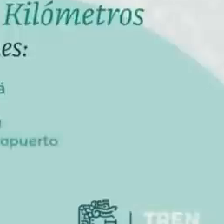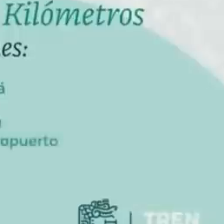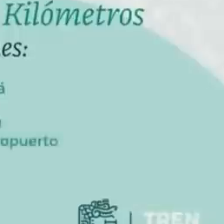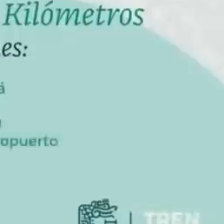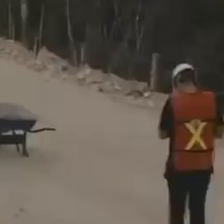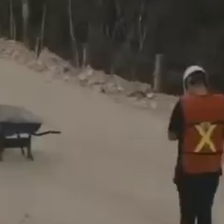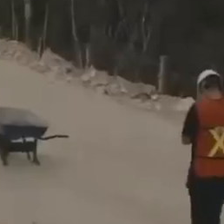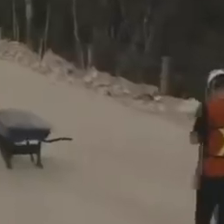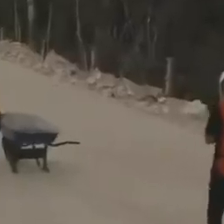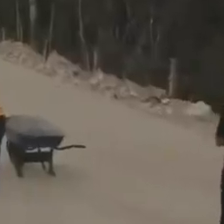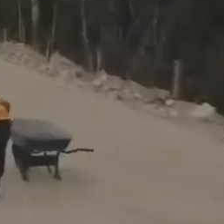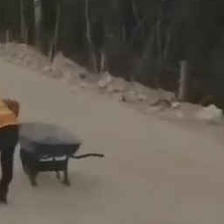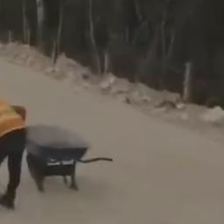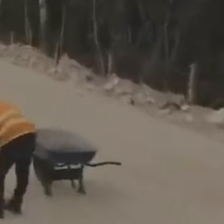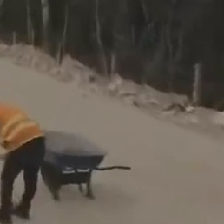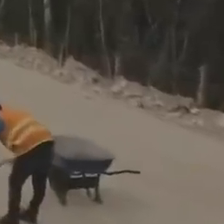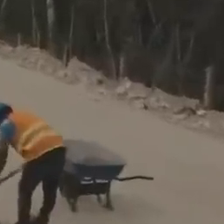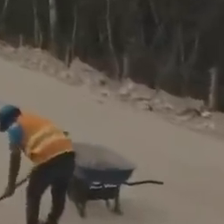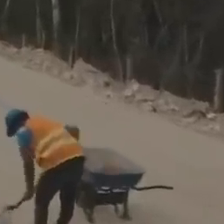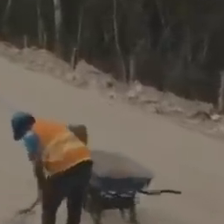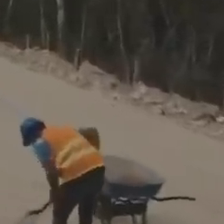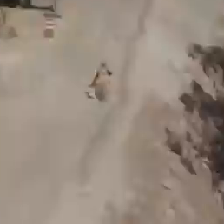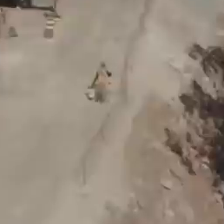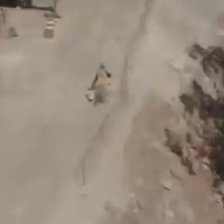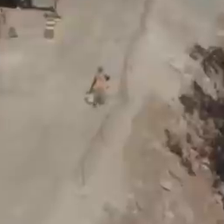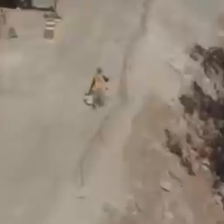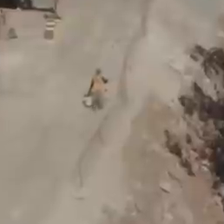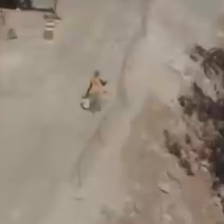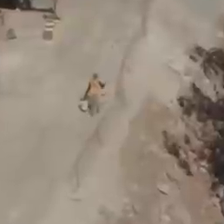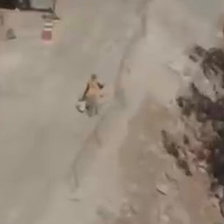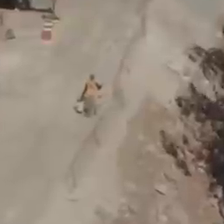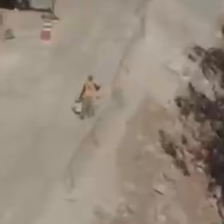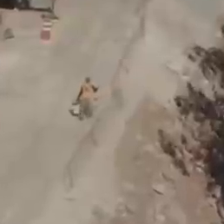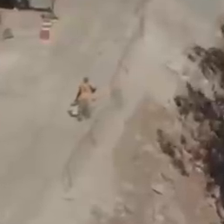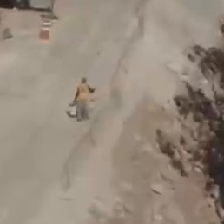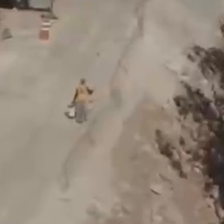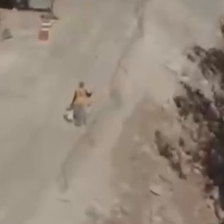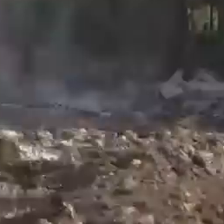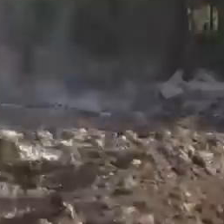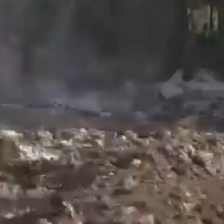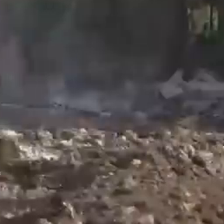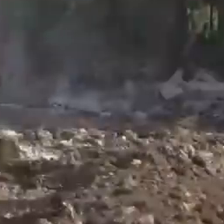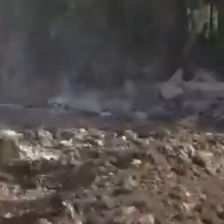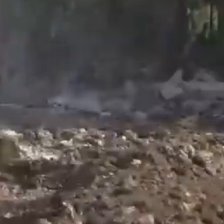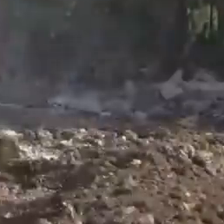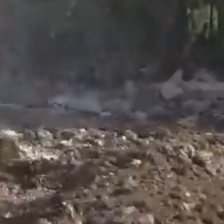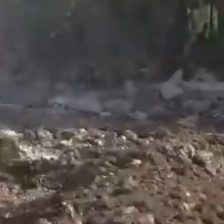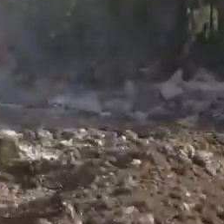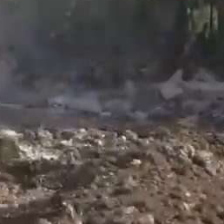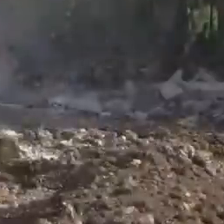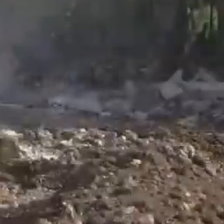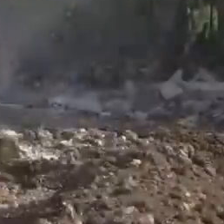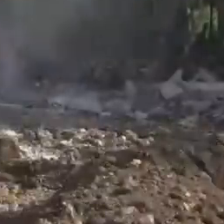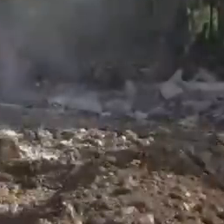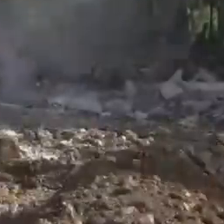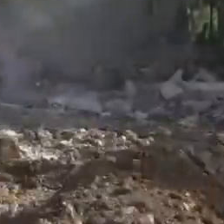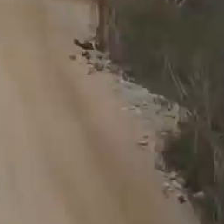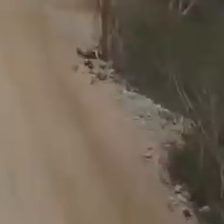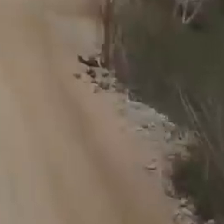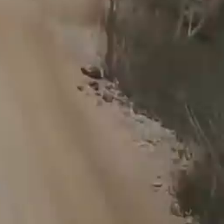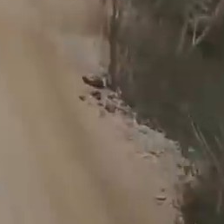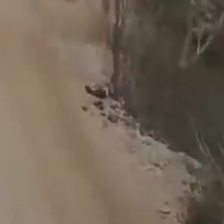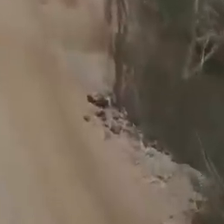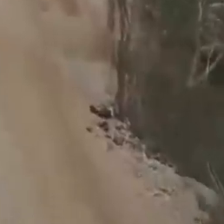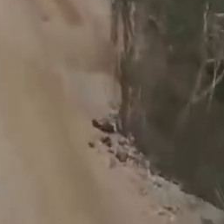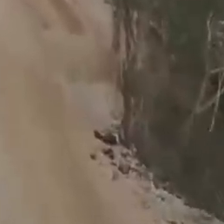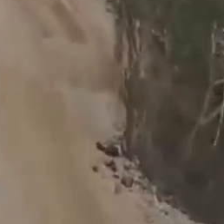Nuevo Xcán. Desde que comenzamos la obra, hemos avanzado en las siguientes actividades. Realizamos la demolición de la carpeta asfáltica